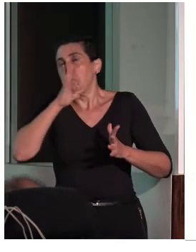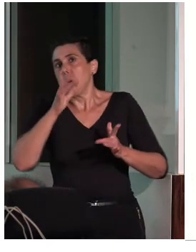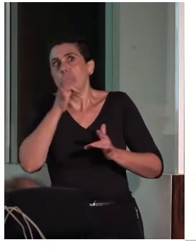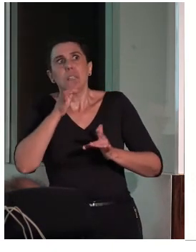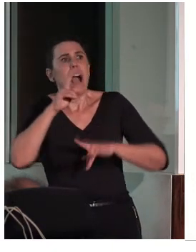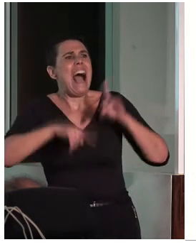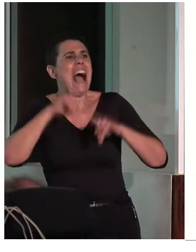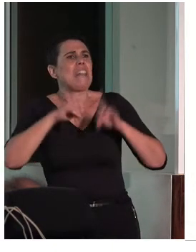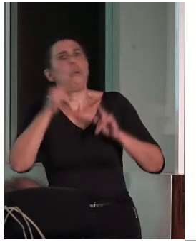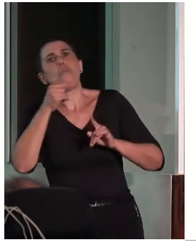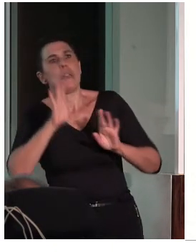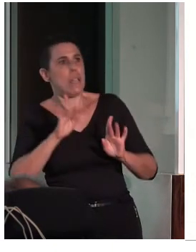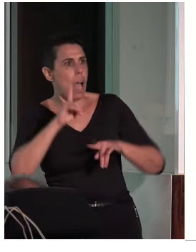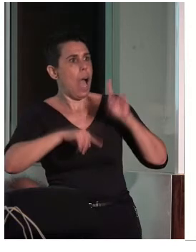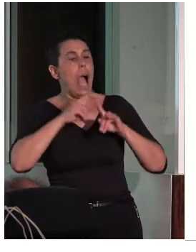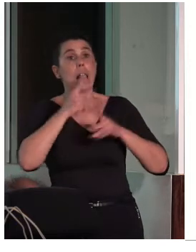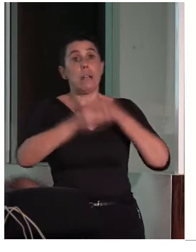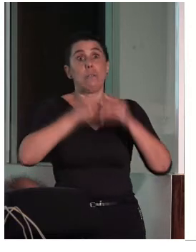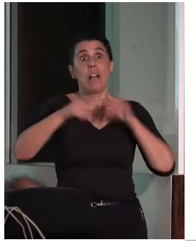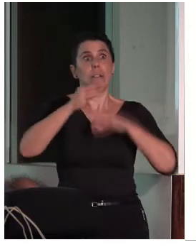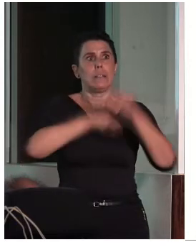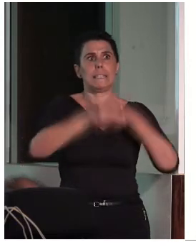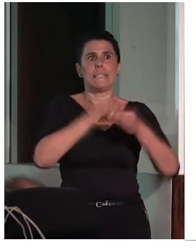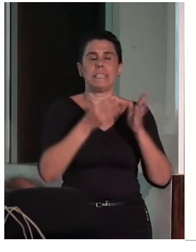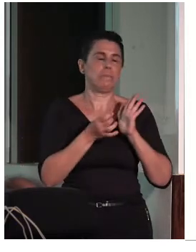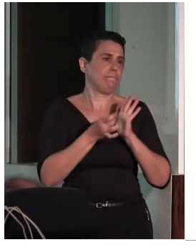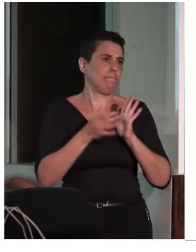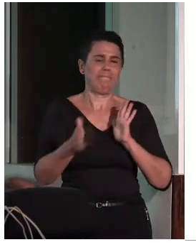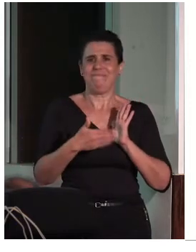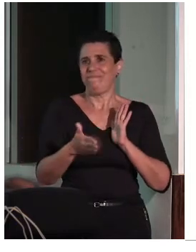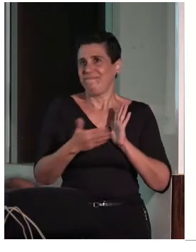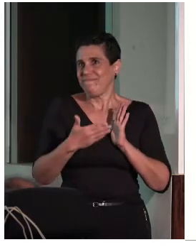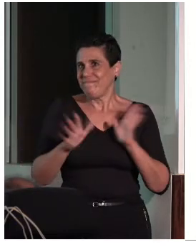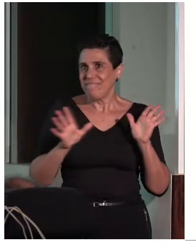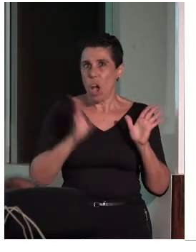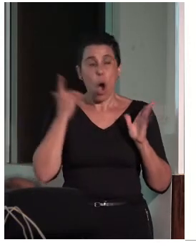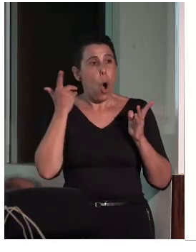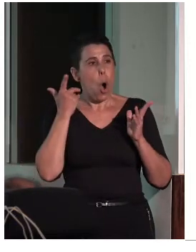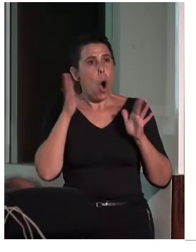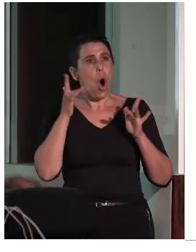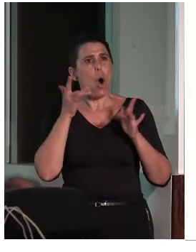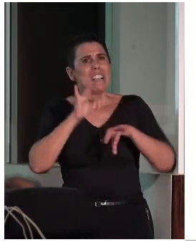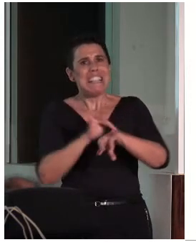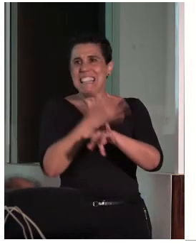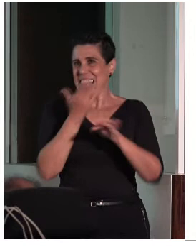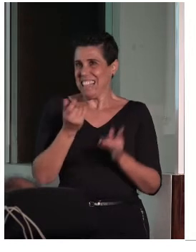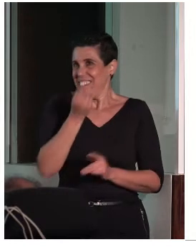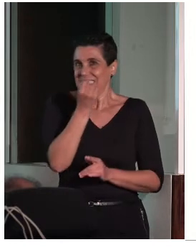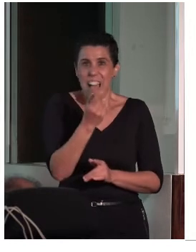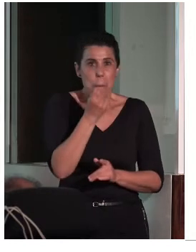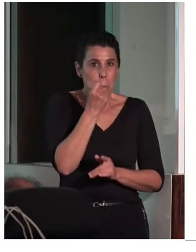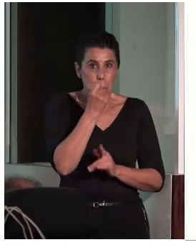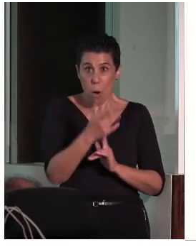la calidad, la ternura, la sensibilidad y el rigor